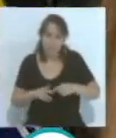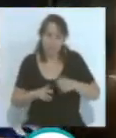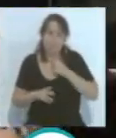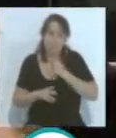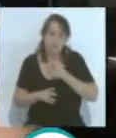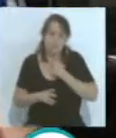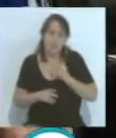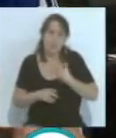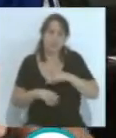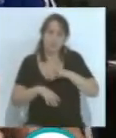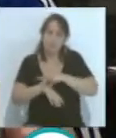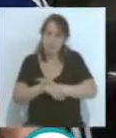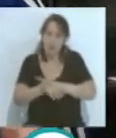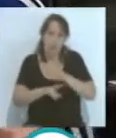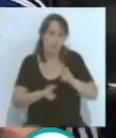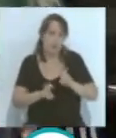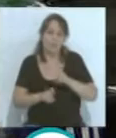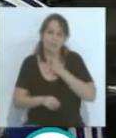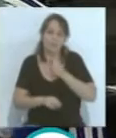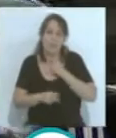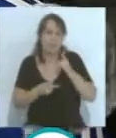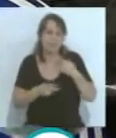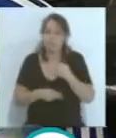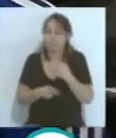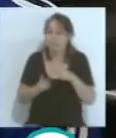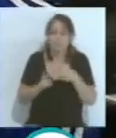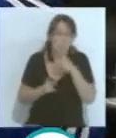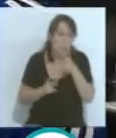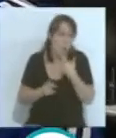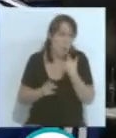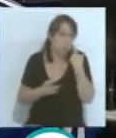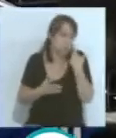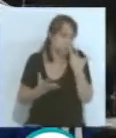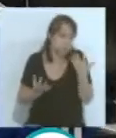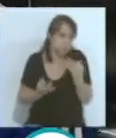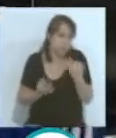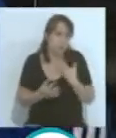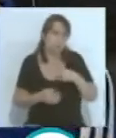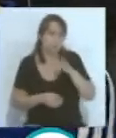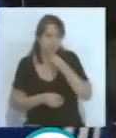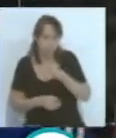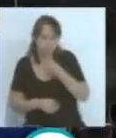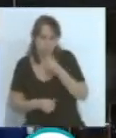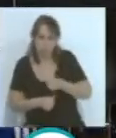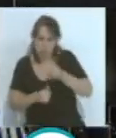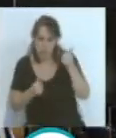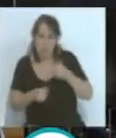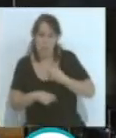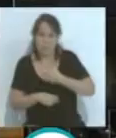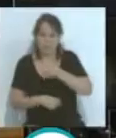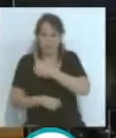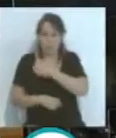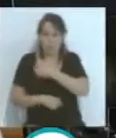Y las pulseras nuevas. La segunda, ¿por qué? ¿Qué es lo que te ha llamado la atención? Más bonita y el escudo que tiene es reflectante.